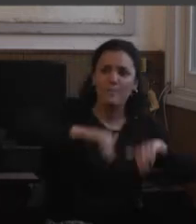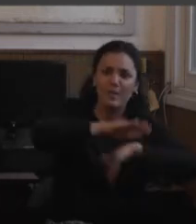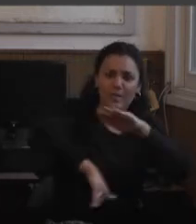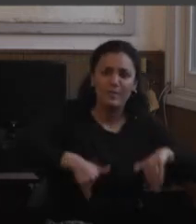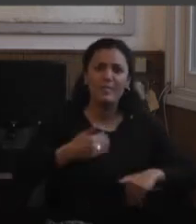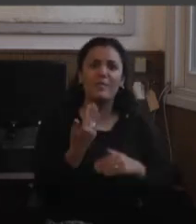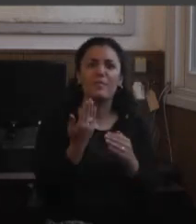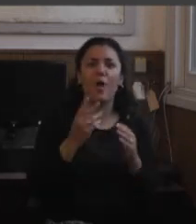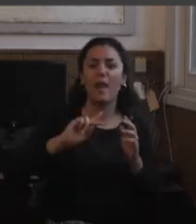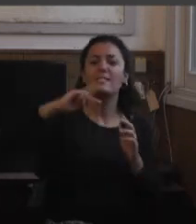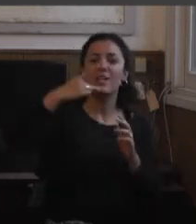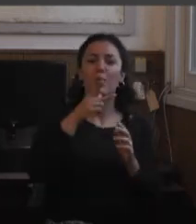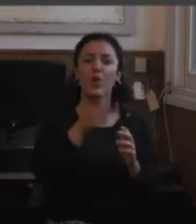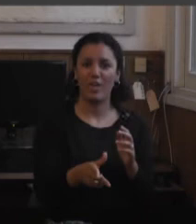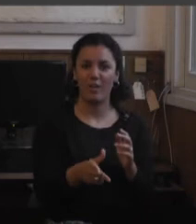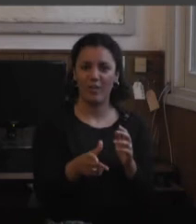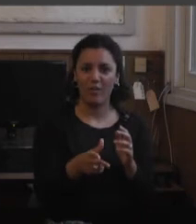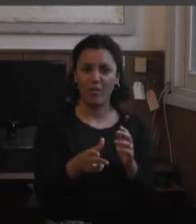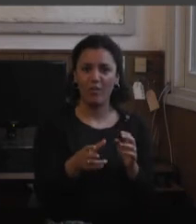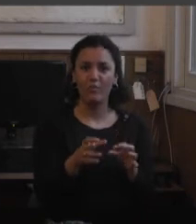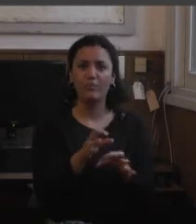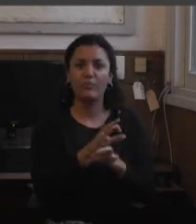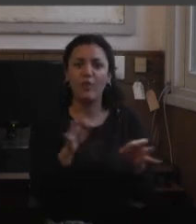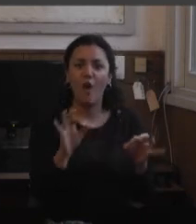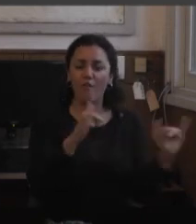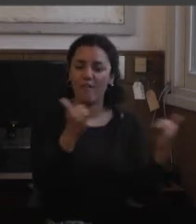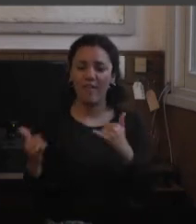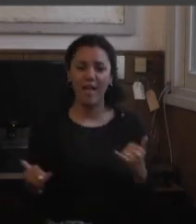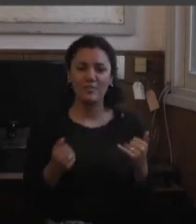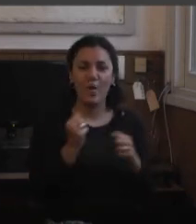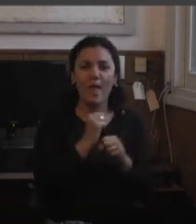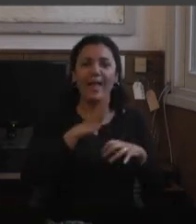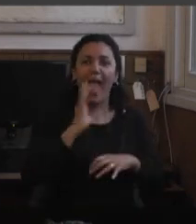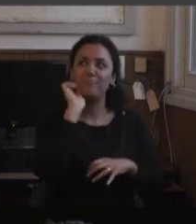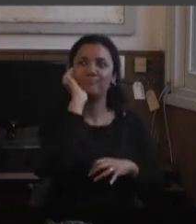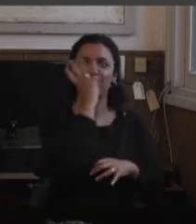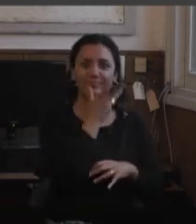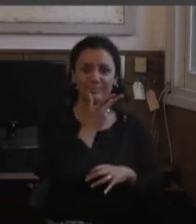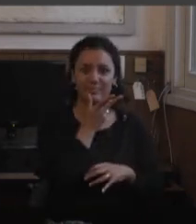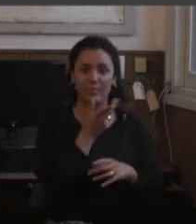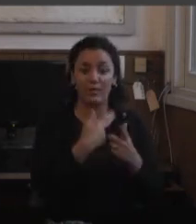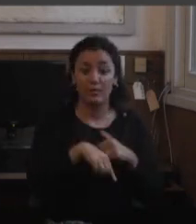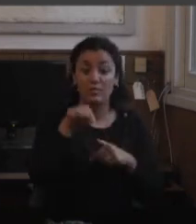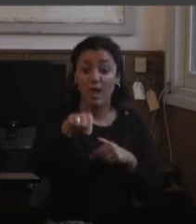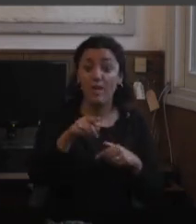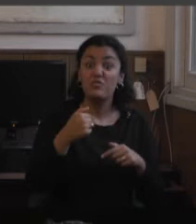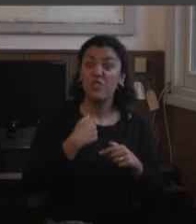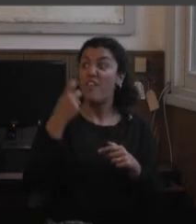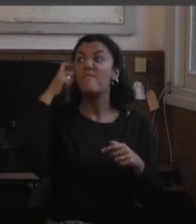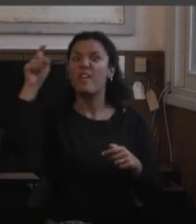somos hijos del medio y recreación para los que se ruborizan? Cuando una vez contesto, se me acerca un estudiante y me dijo